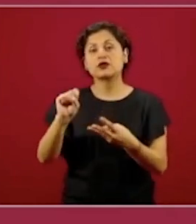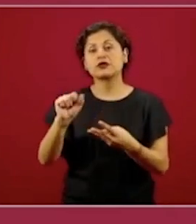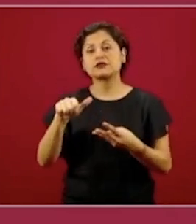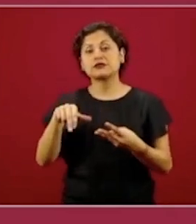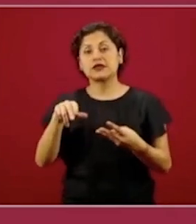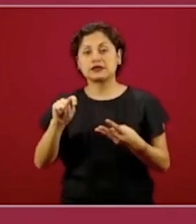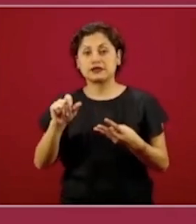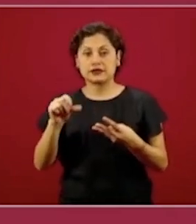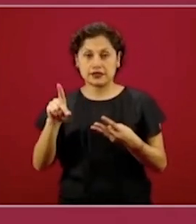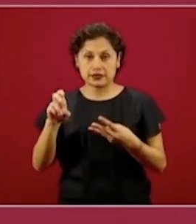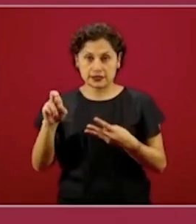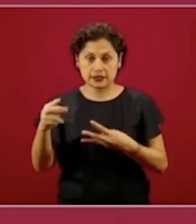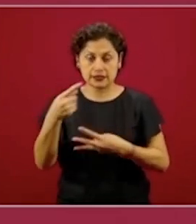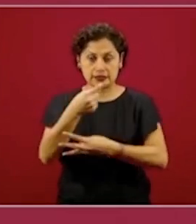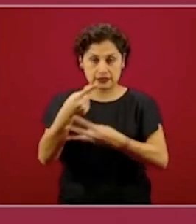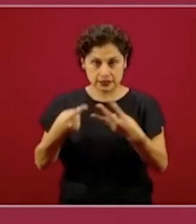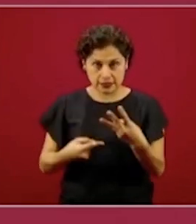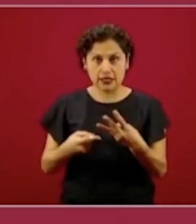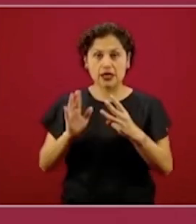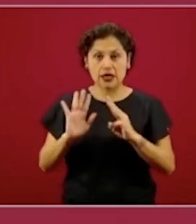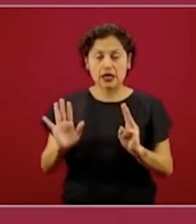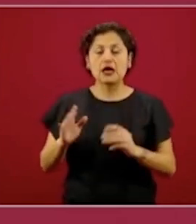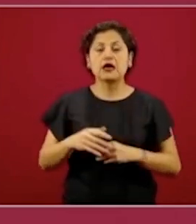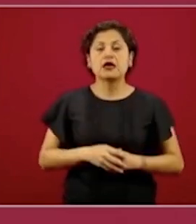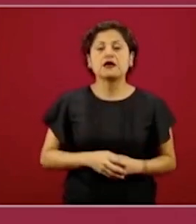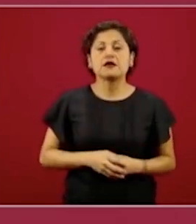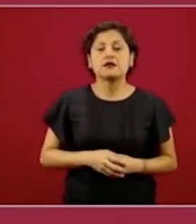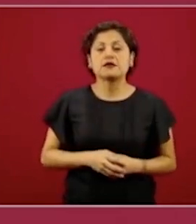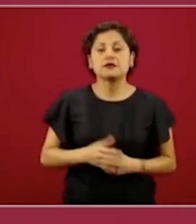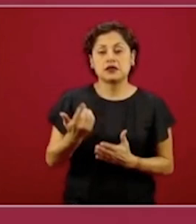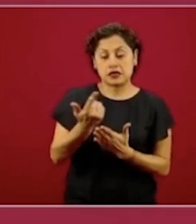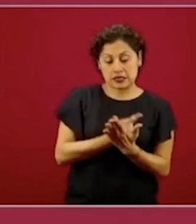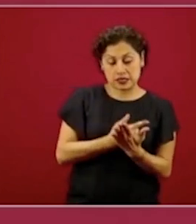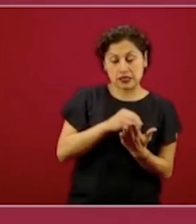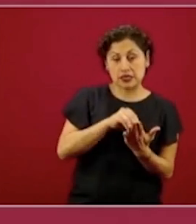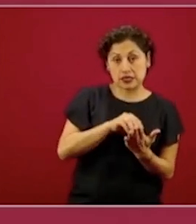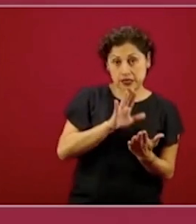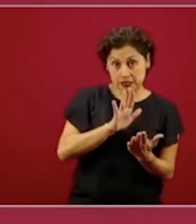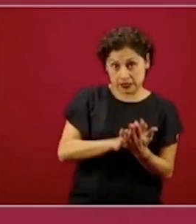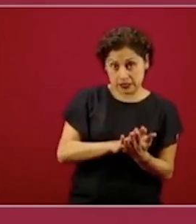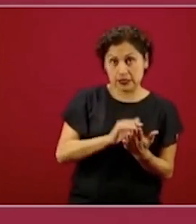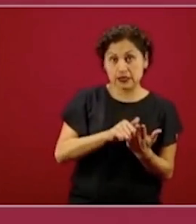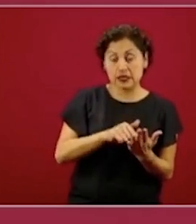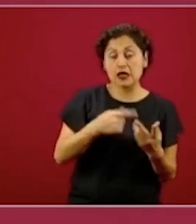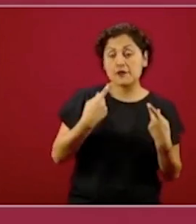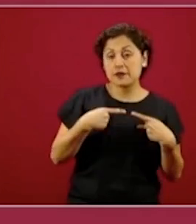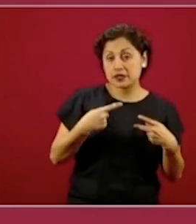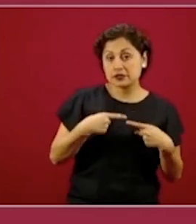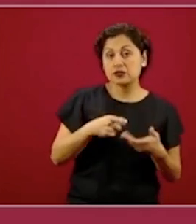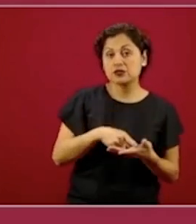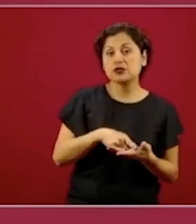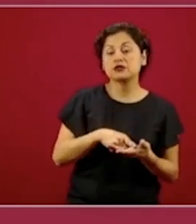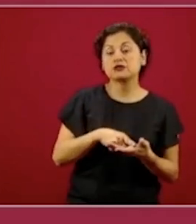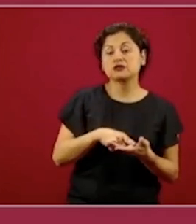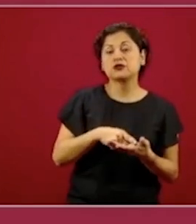tomamos la base de datos, la dispersamos en tercios a los